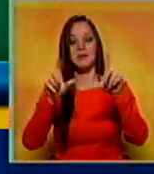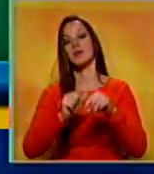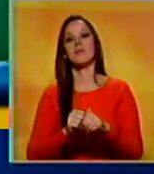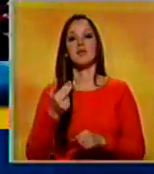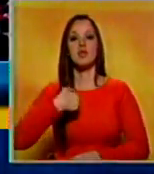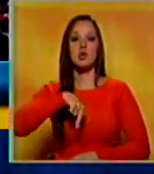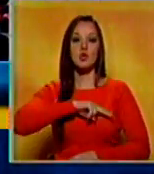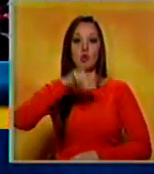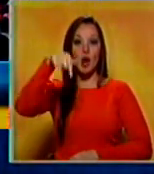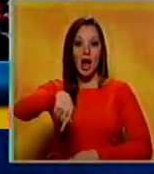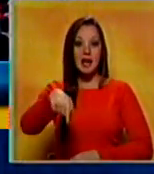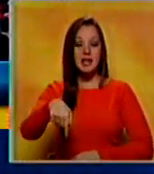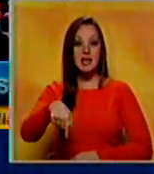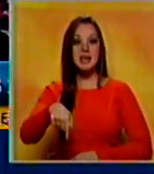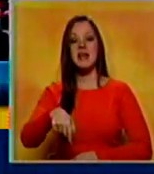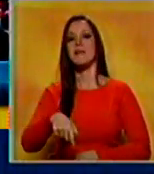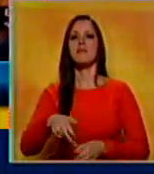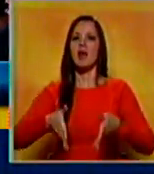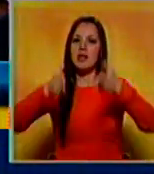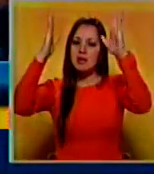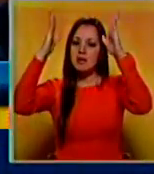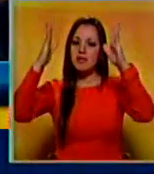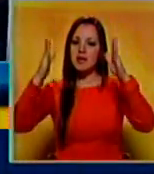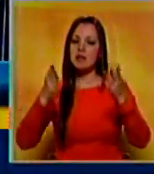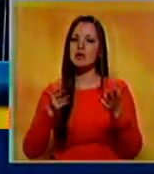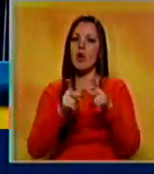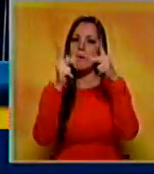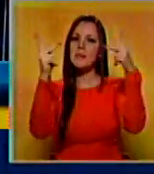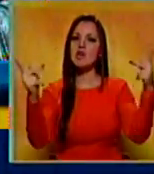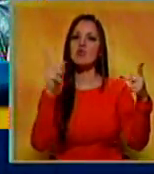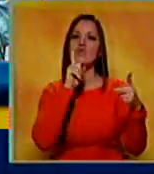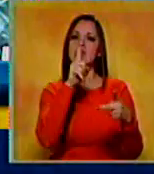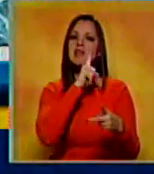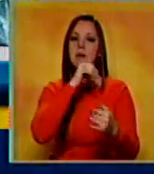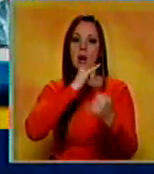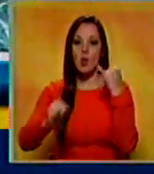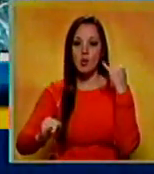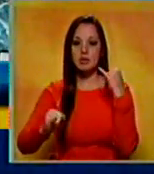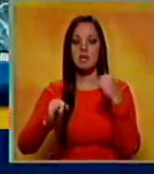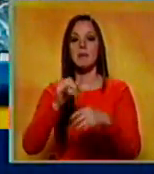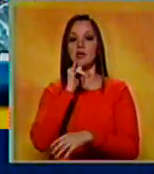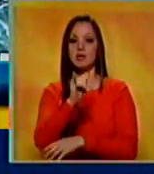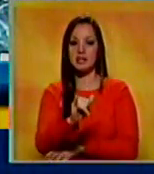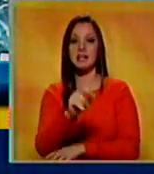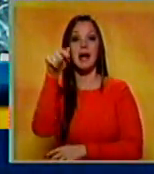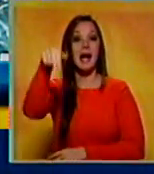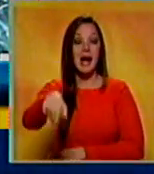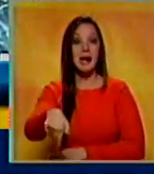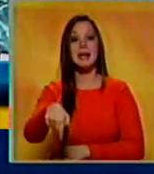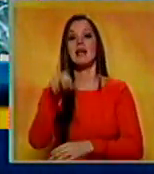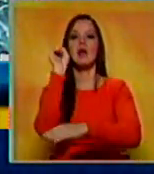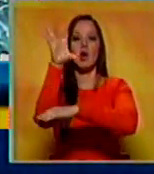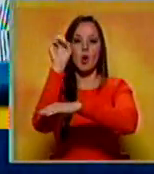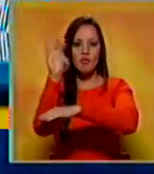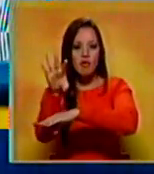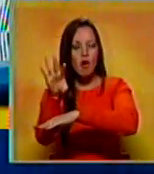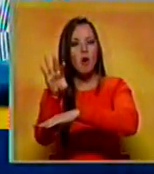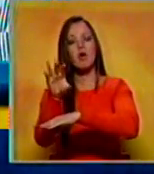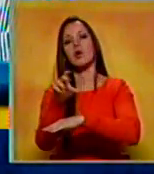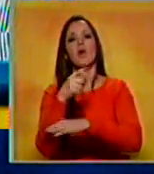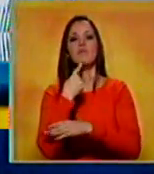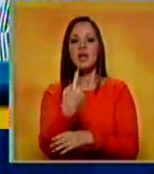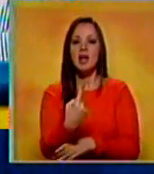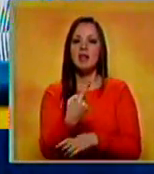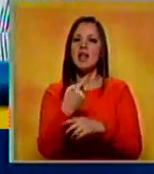desarrollando el foro sobre perspectivas económicas y políticas 2015. Aquí participan empresarios, analistas y